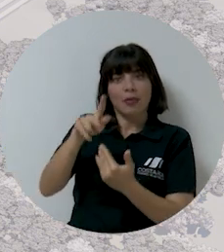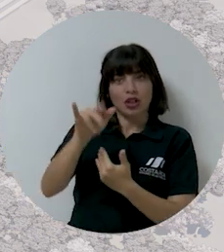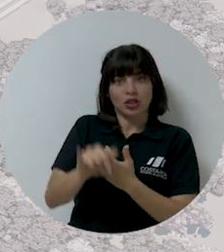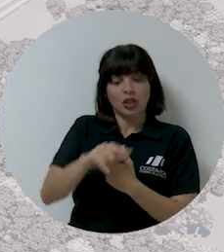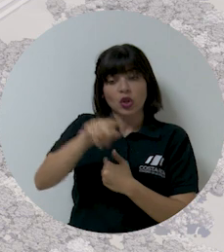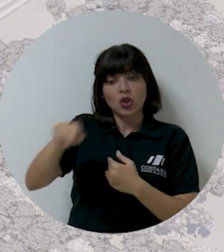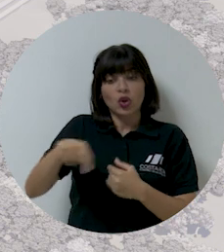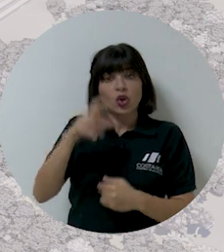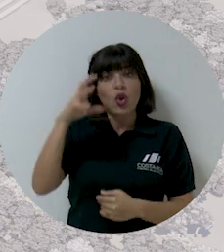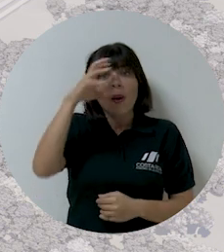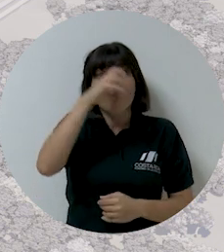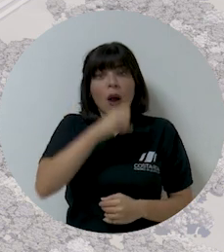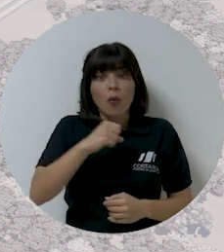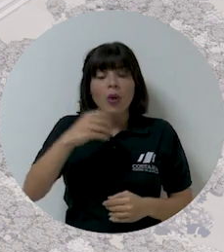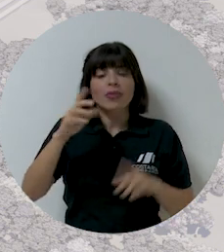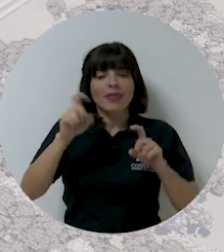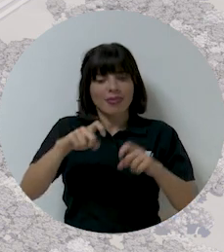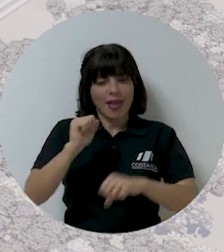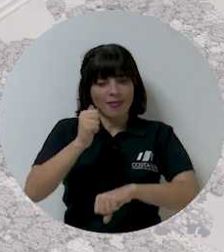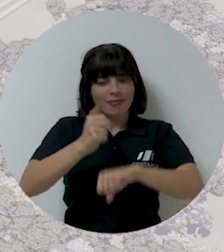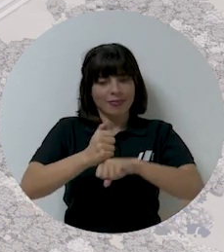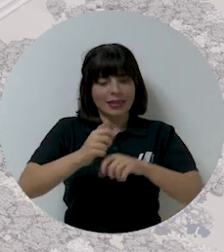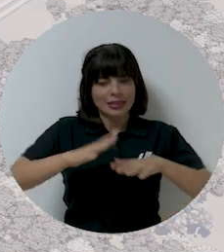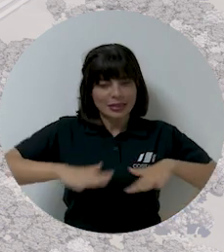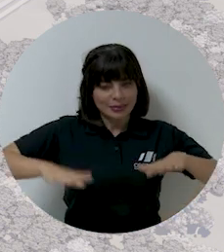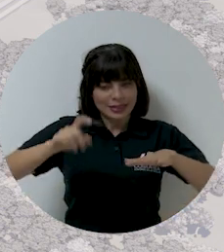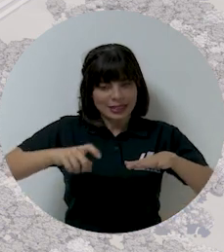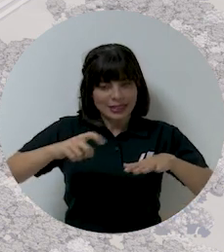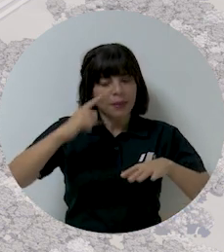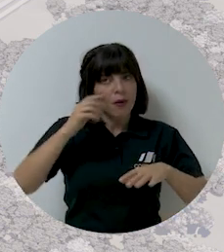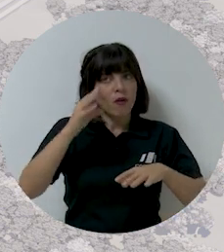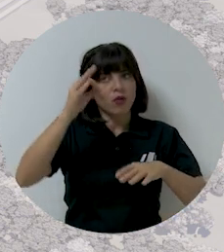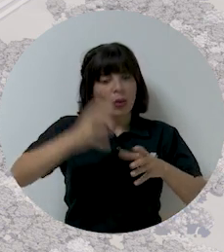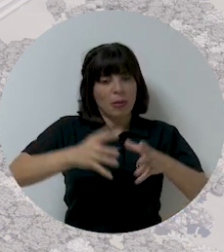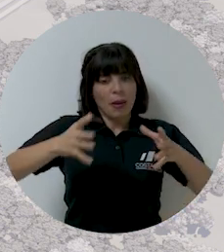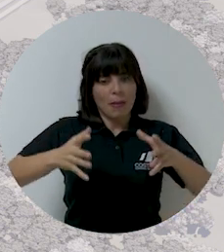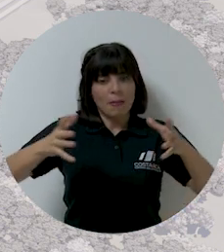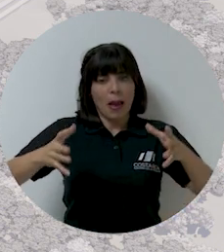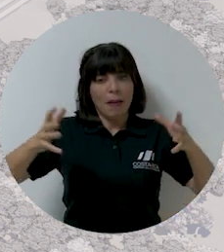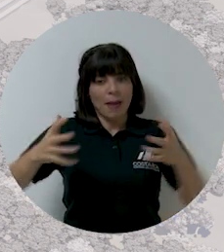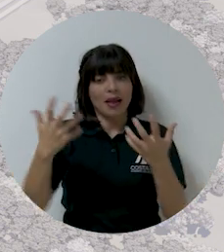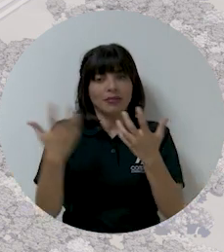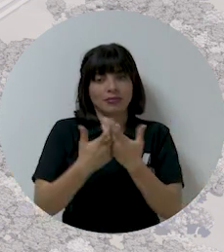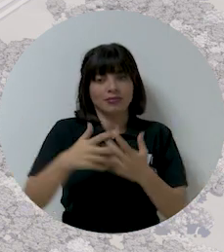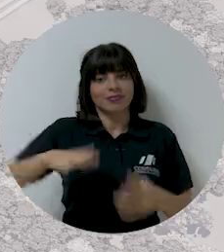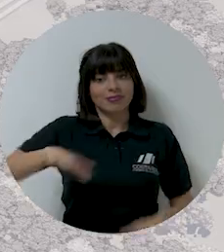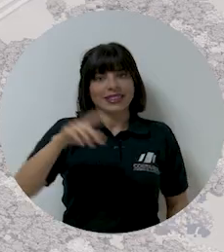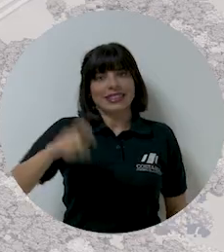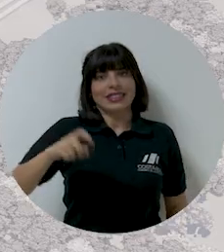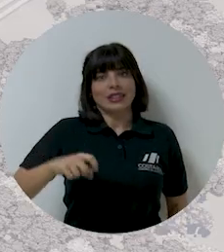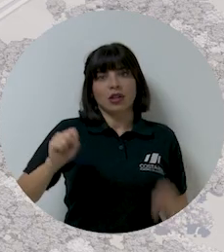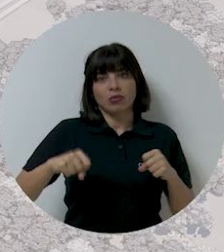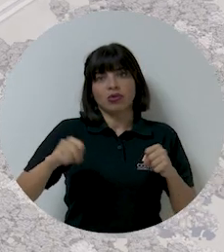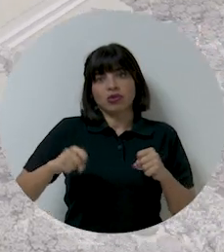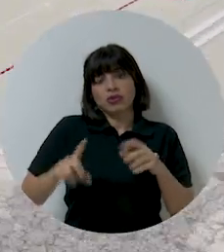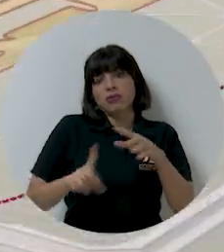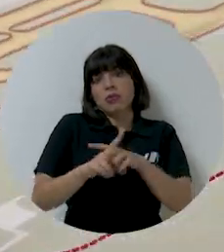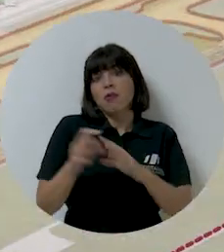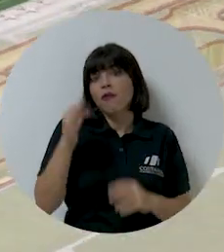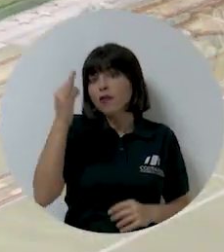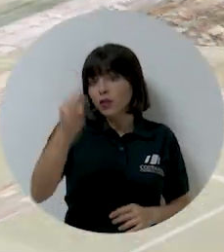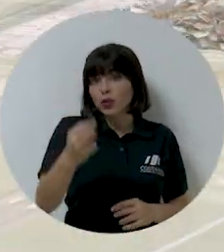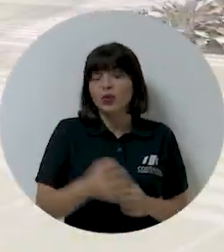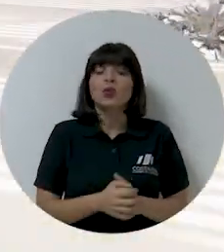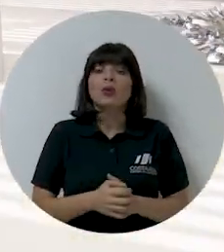contemplando aún el espacio suficiente requerido para un desarrollo máximo que satisface las necesidades que se puedan presentar en el